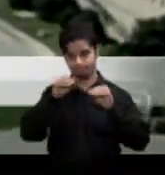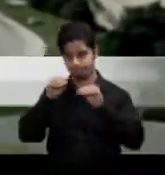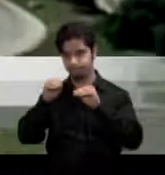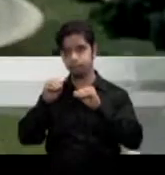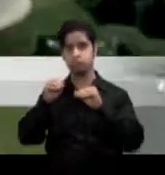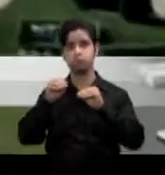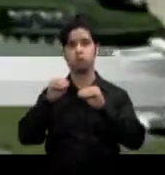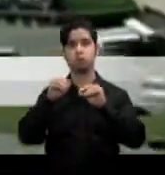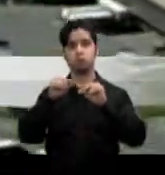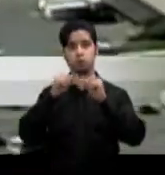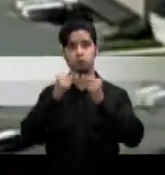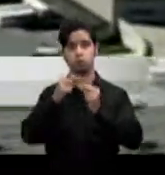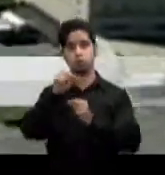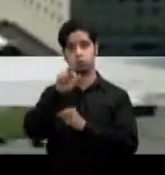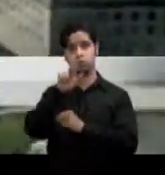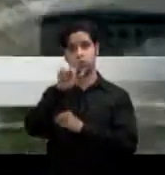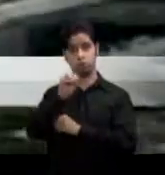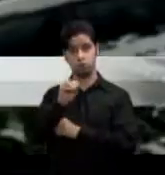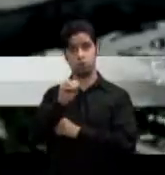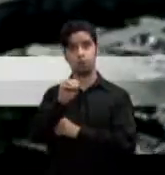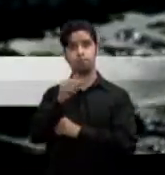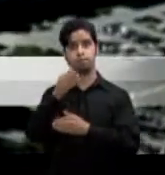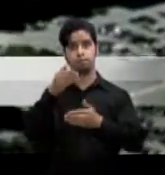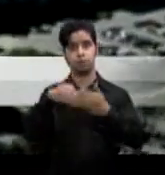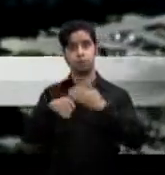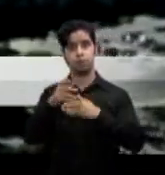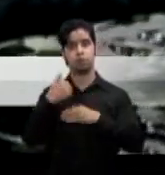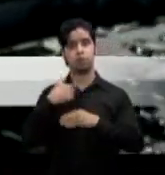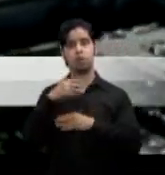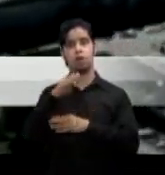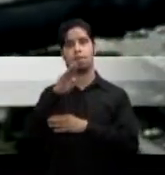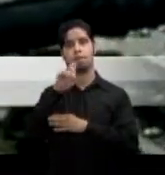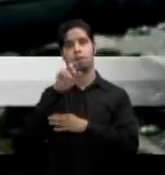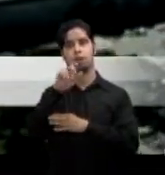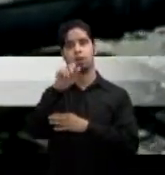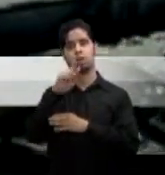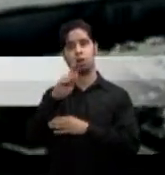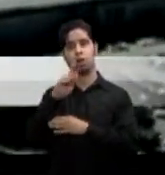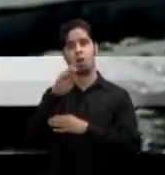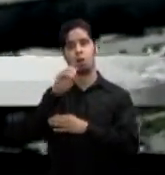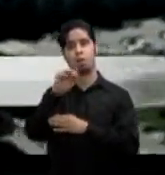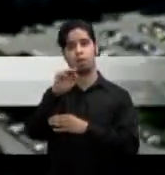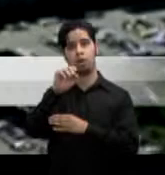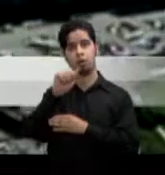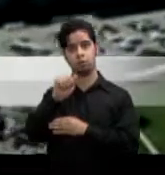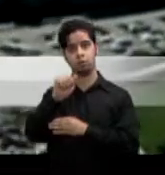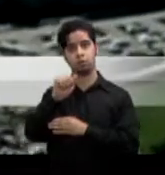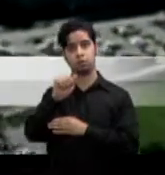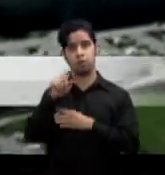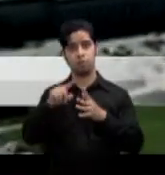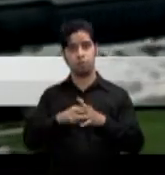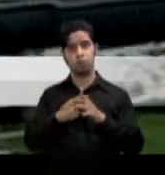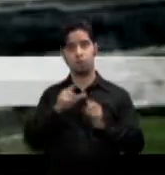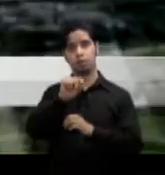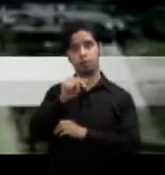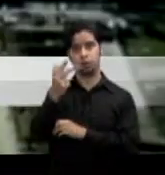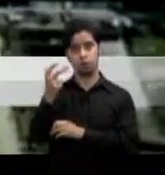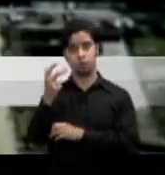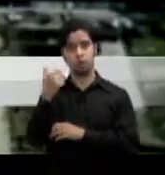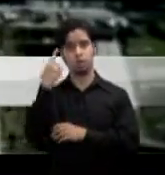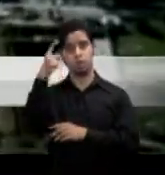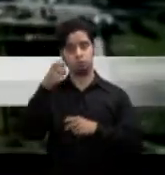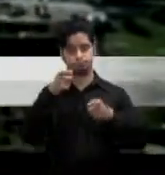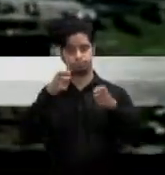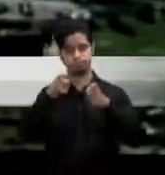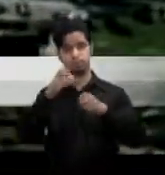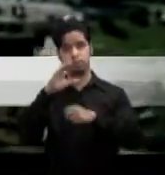gobierno sirio el plan es parte del programa del presidente barack obama que comenzó en el 2013 bajo la dirección de la cia se prevé que los próximos